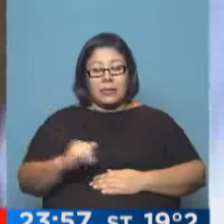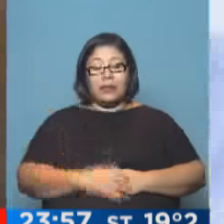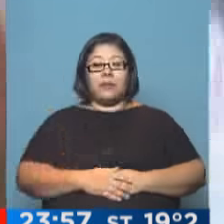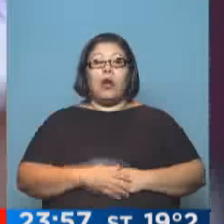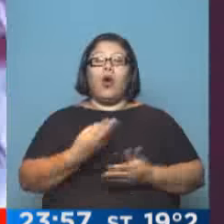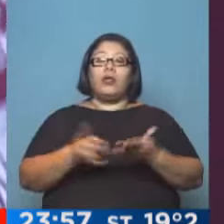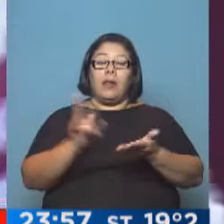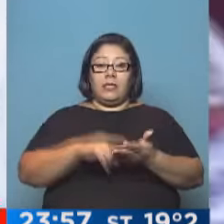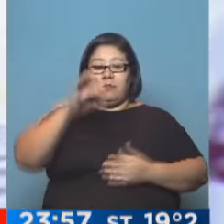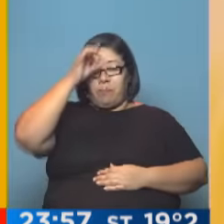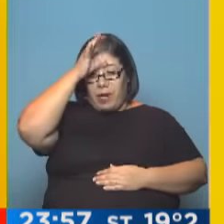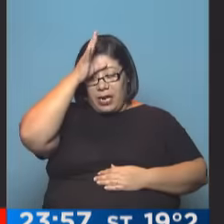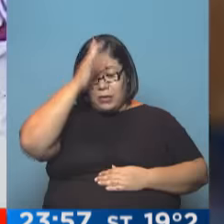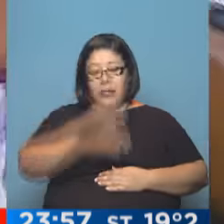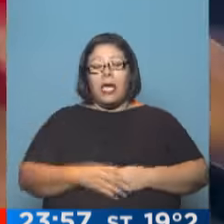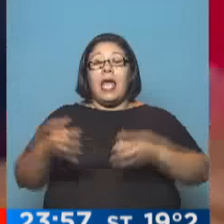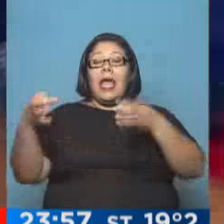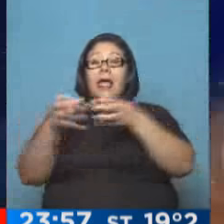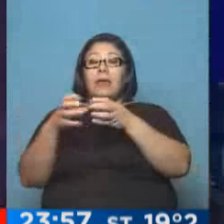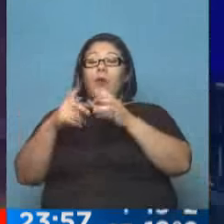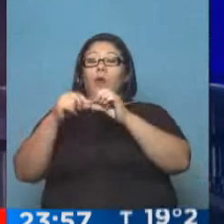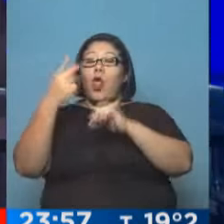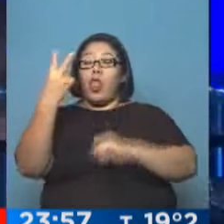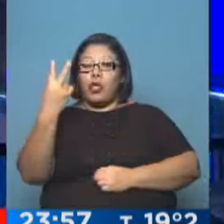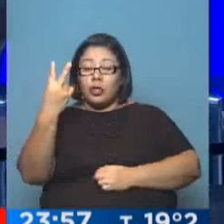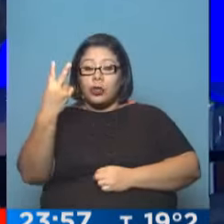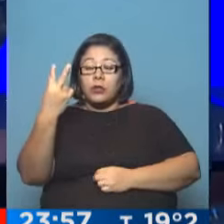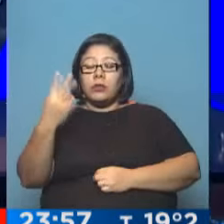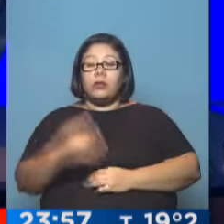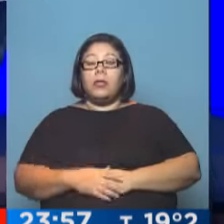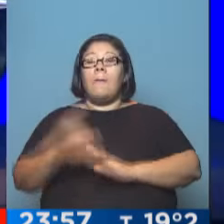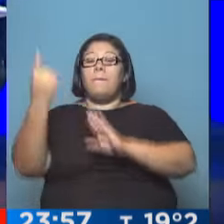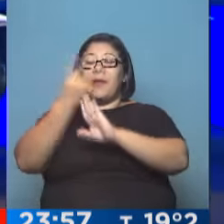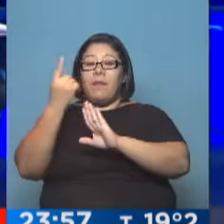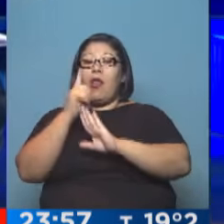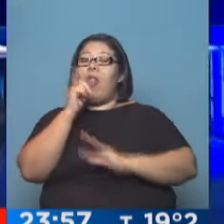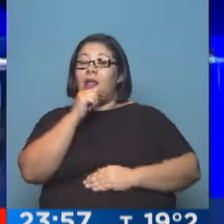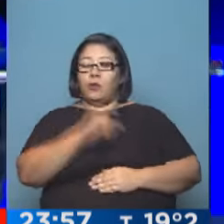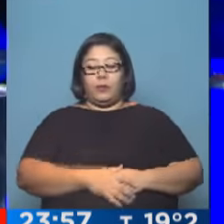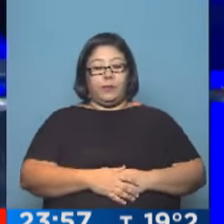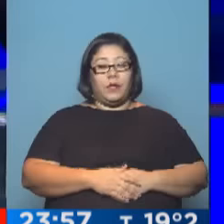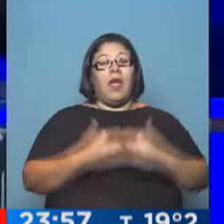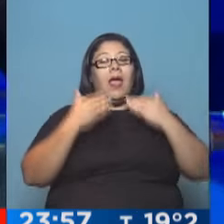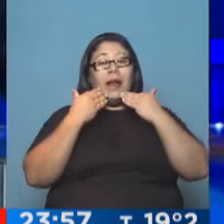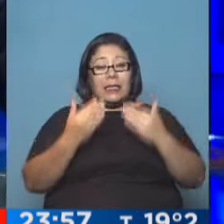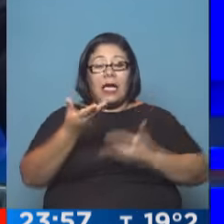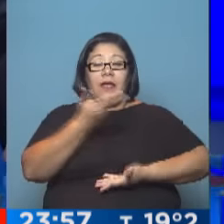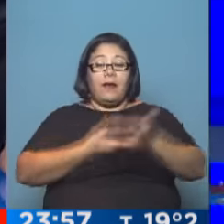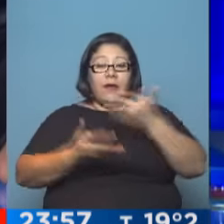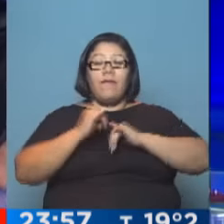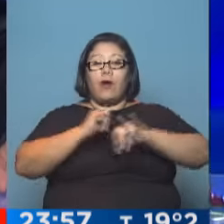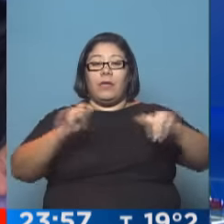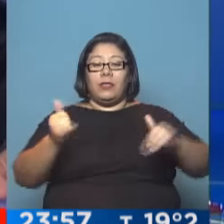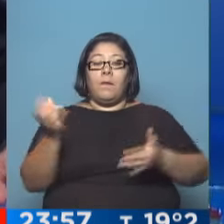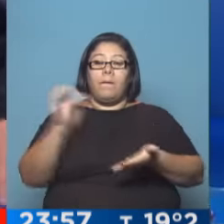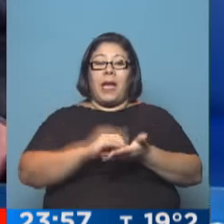Lanús es puntero de esa zona y es uno de los mejores que tiene este campeonato de transición. Gracias, Gaby. Tenemos más información para compartir, pero será después